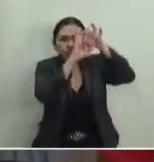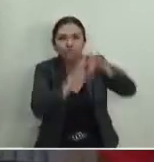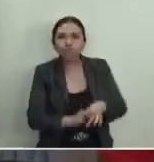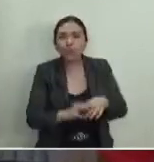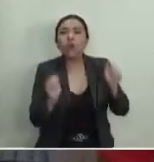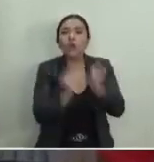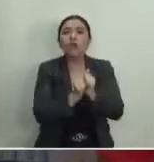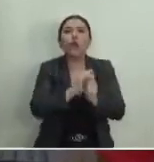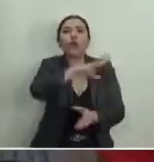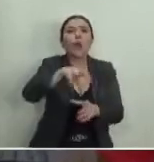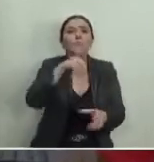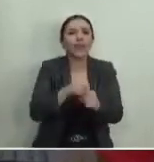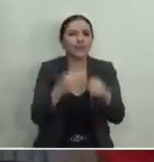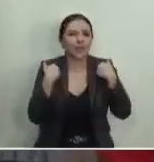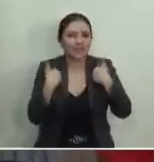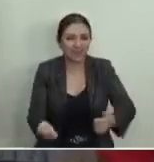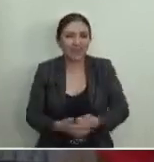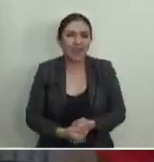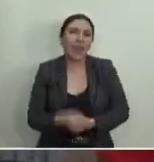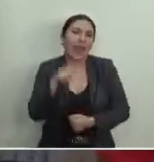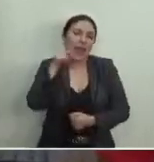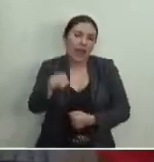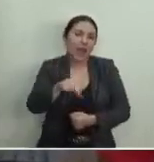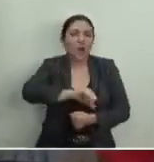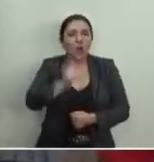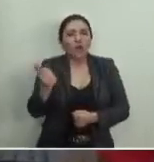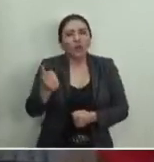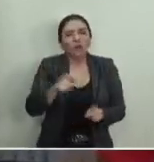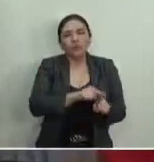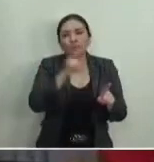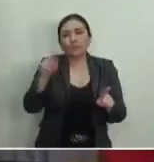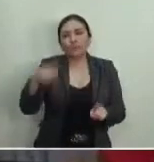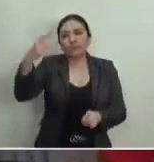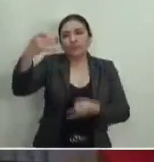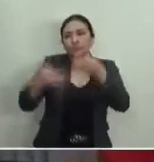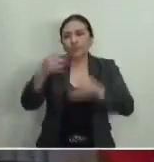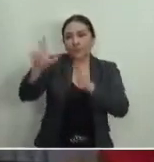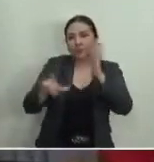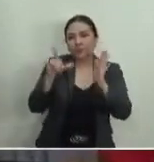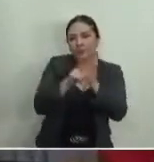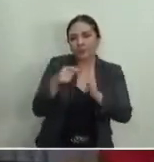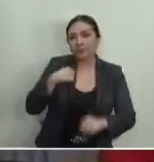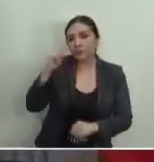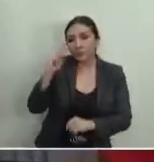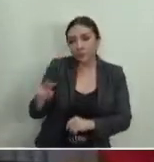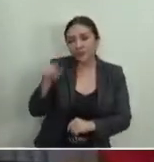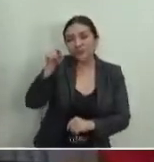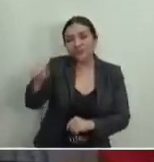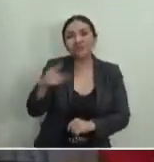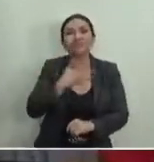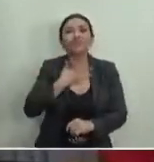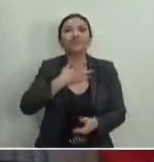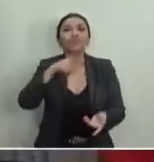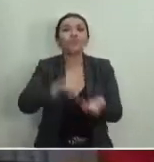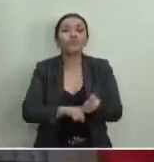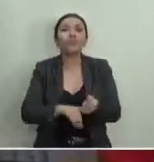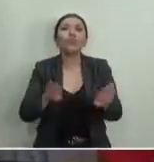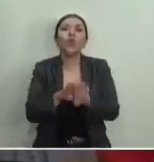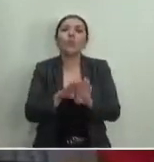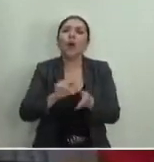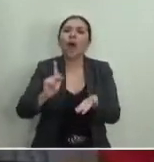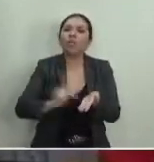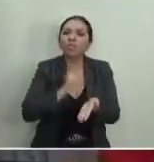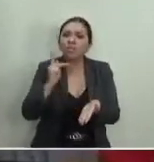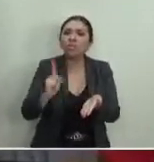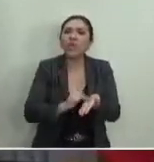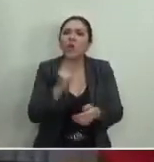generalidad. Y lo que yo encuentro en la resolución del tribunal local, pues es en esencia la reiteración de